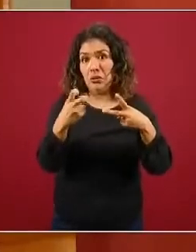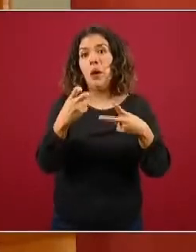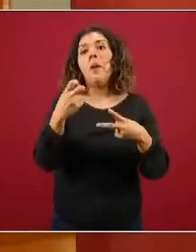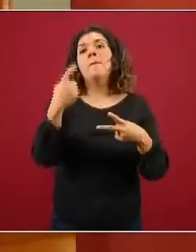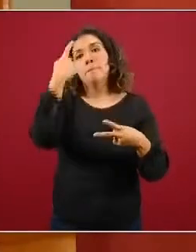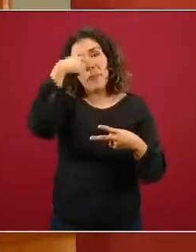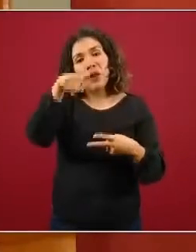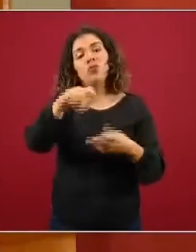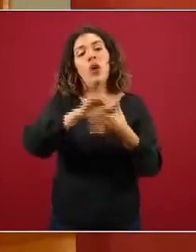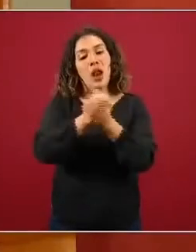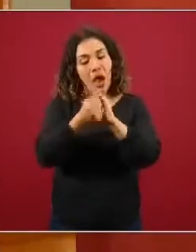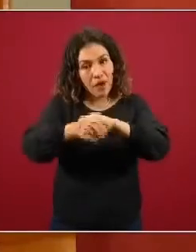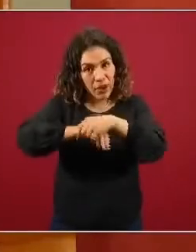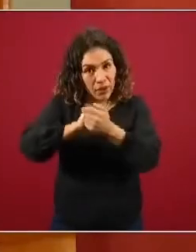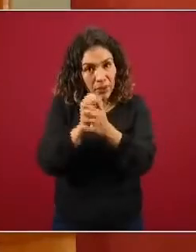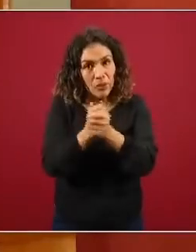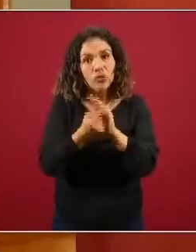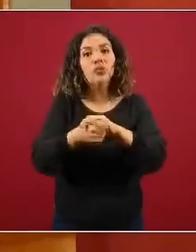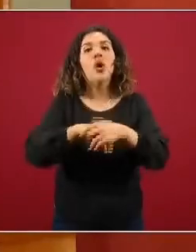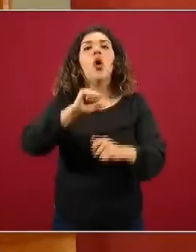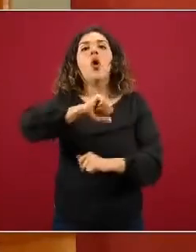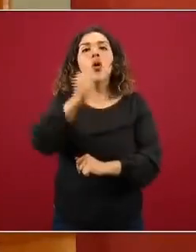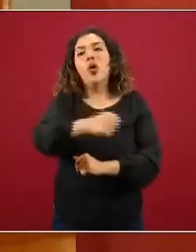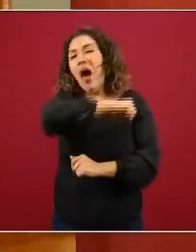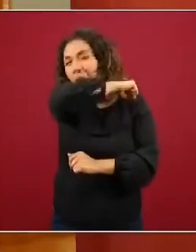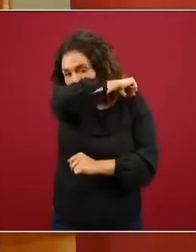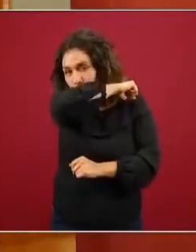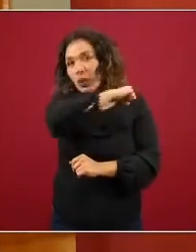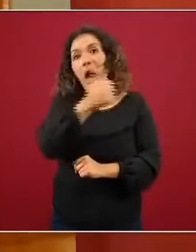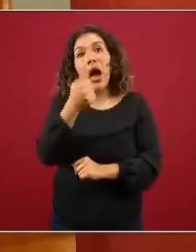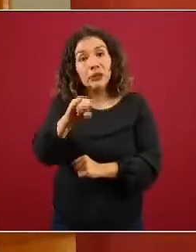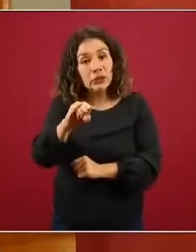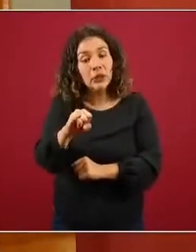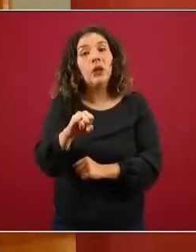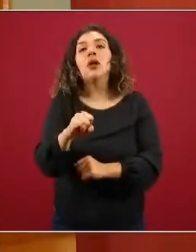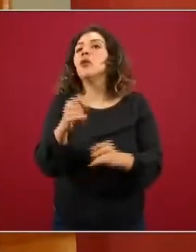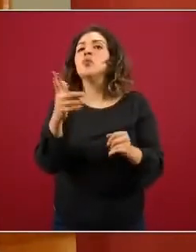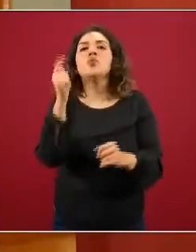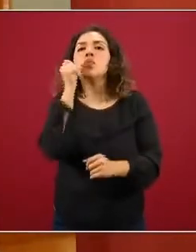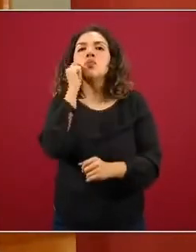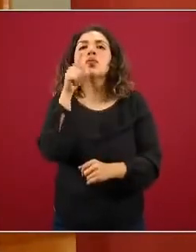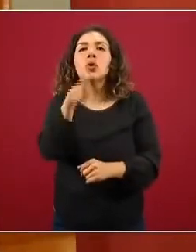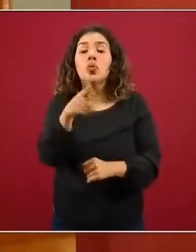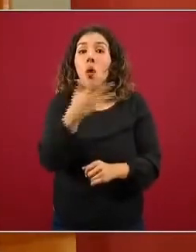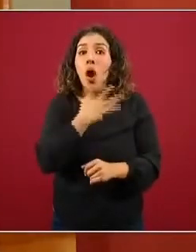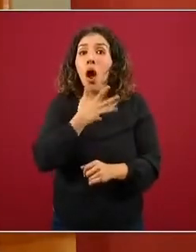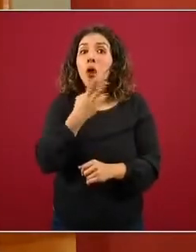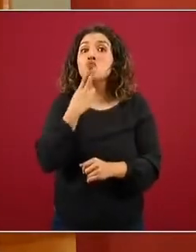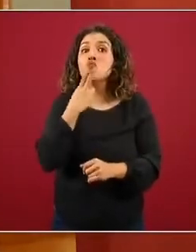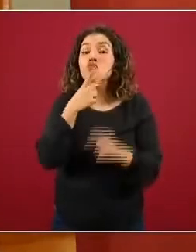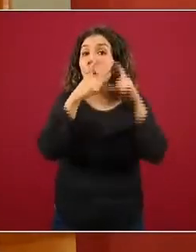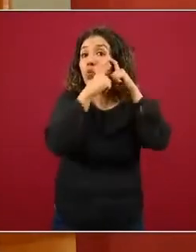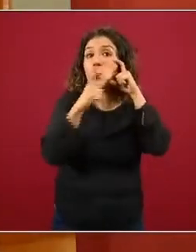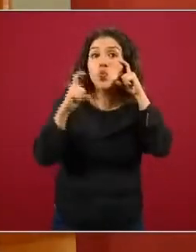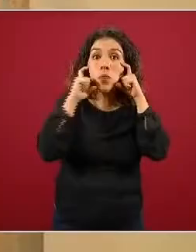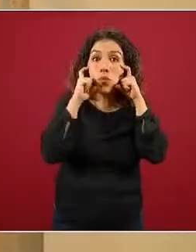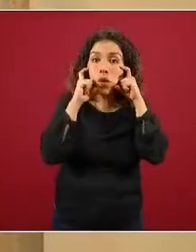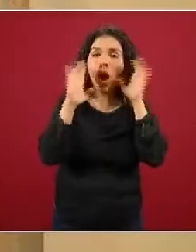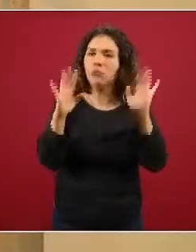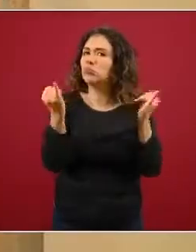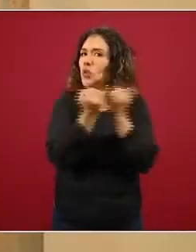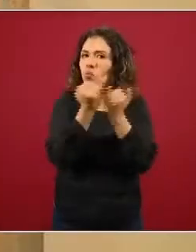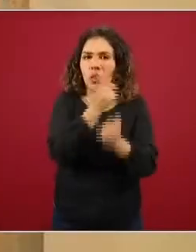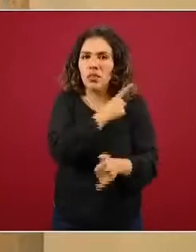lavado de manos y de etiqueta respiratoria, independientemente de que nosotros usemos el cubrebocas.